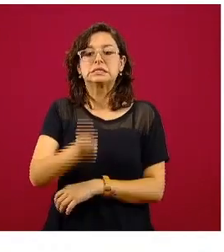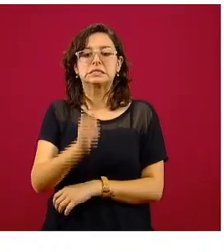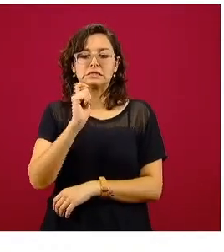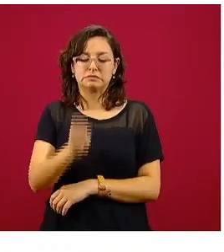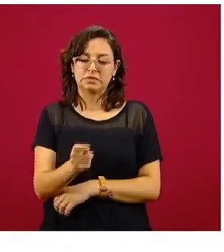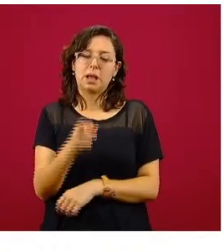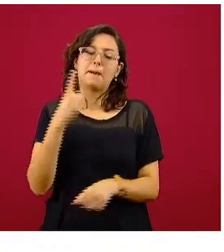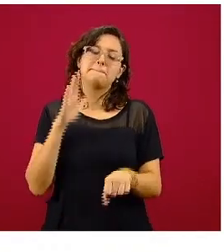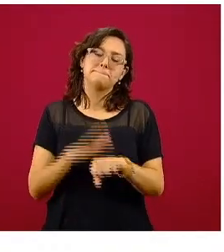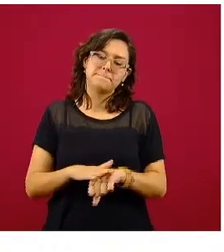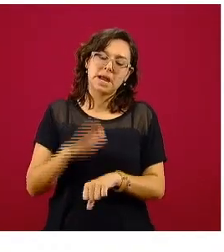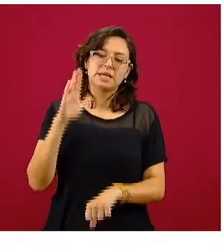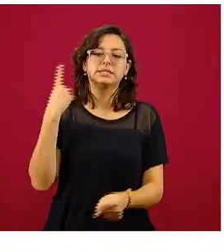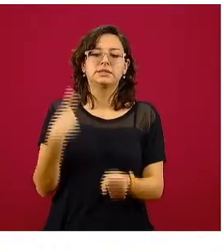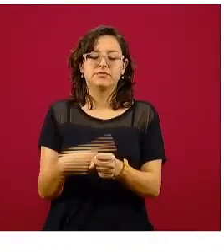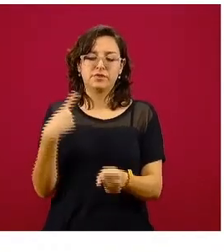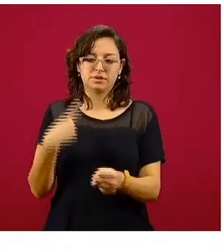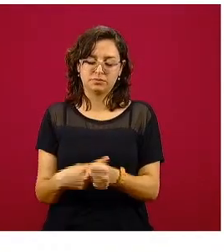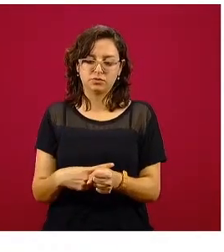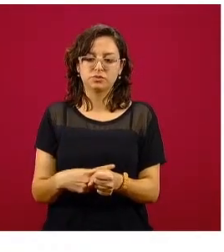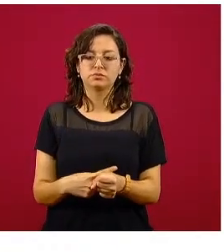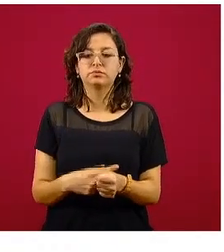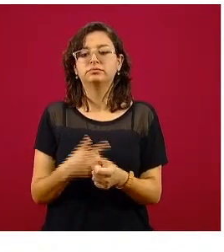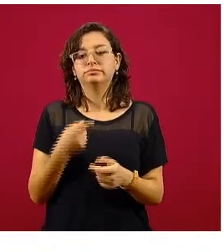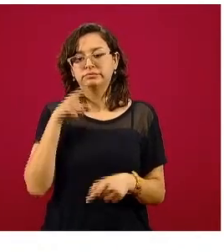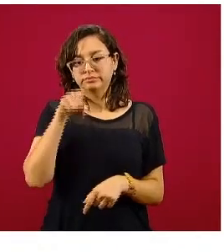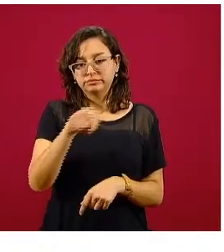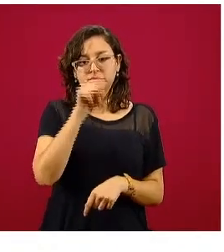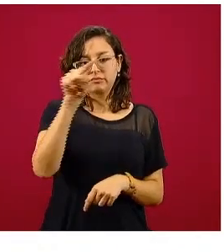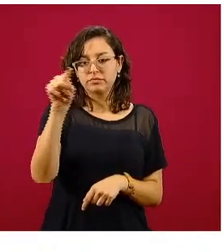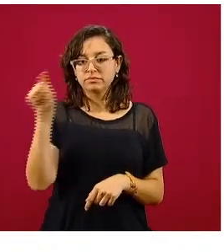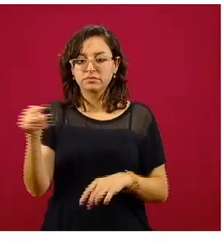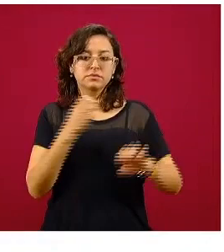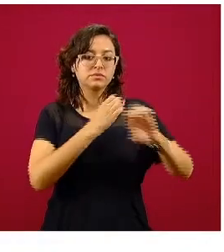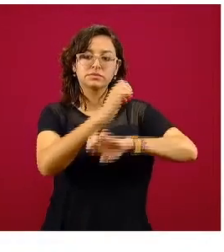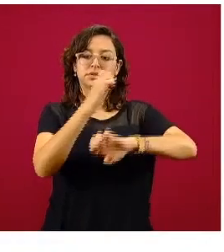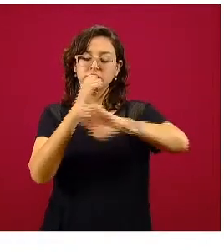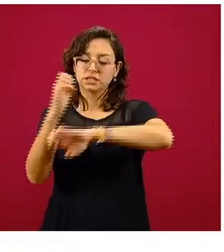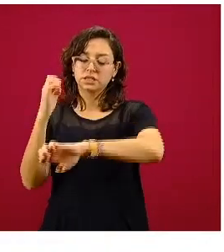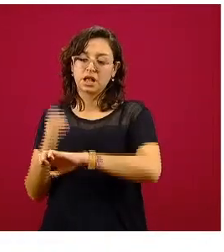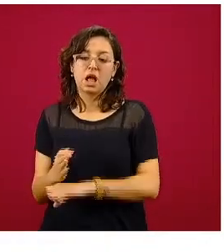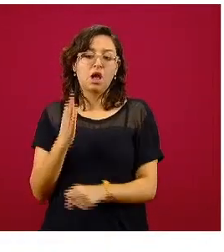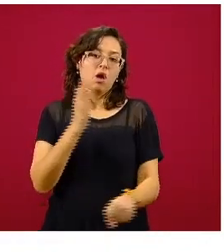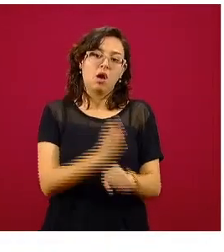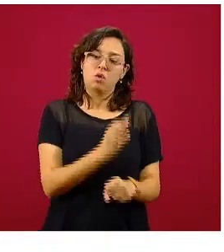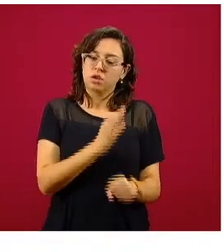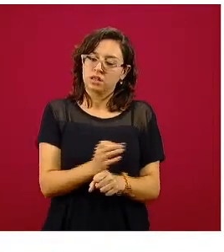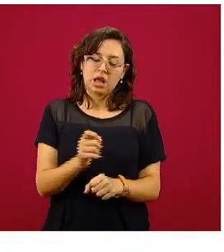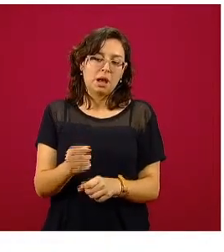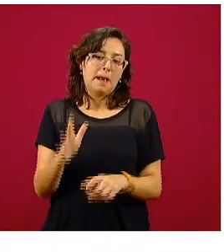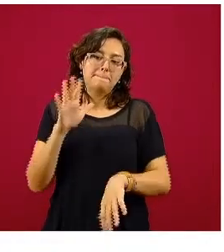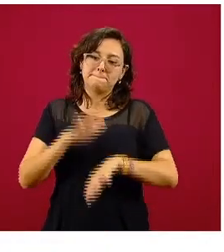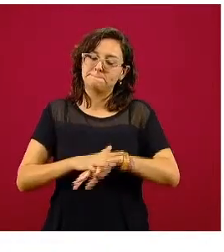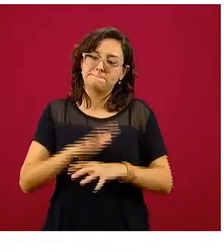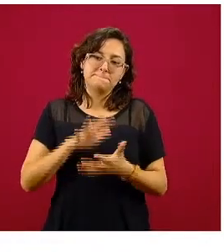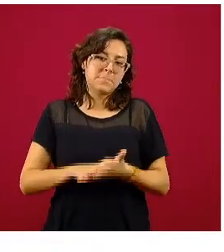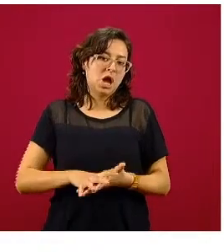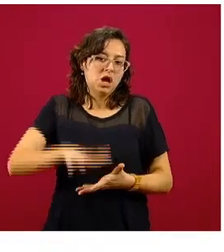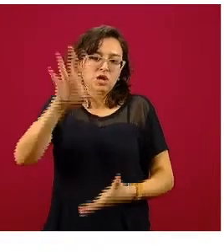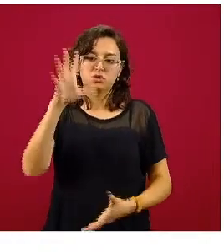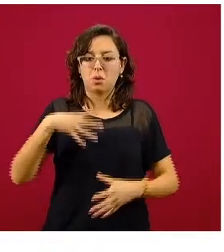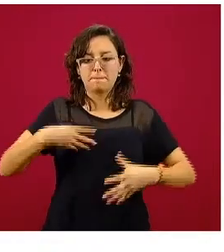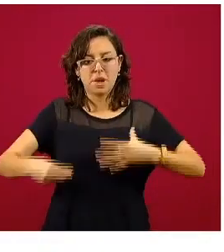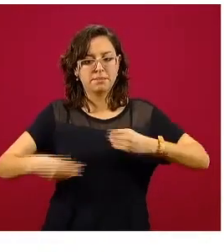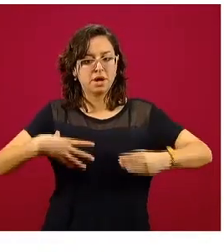incidencia tiene, y por lo tanto son las entidades que en este momento estarían representando la mayor actividad de